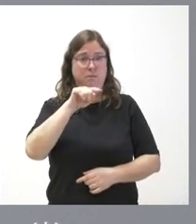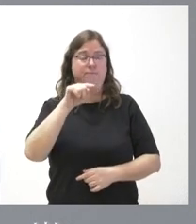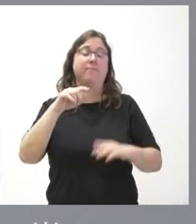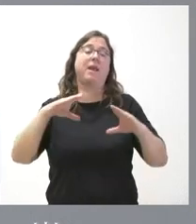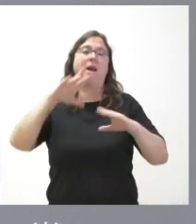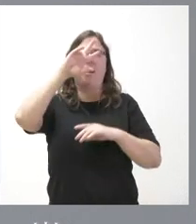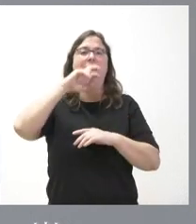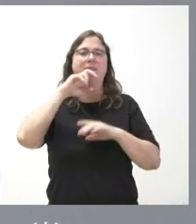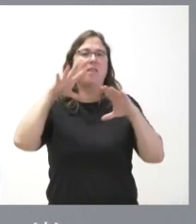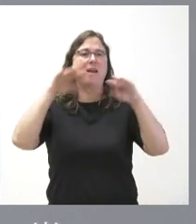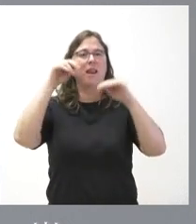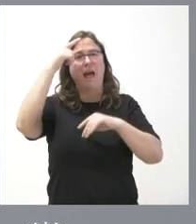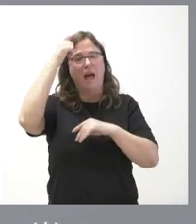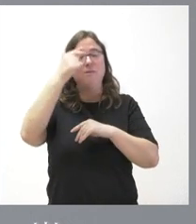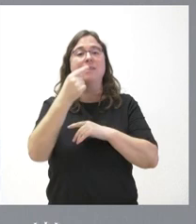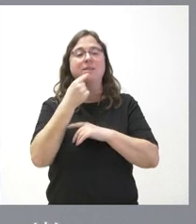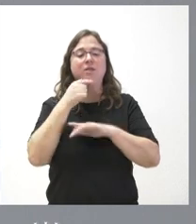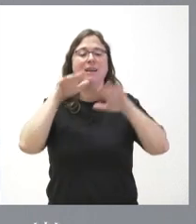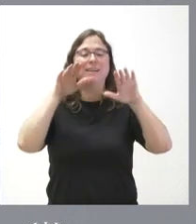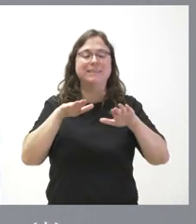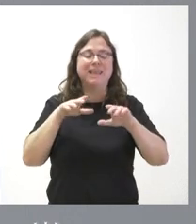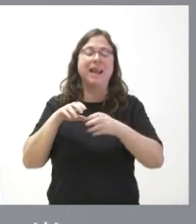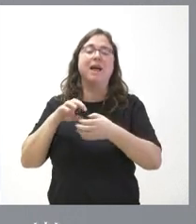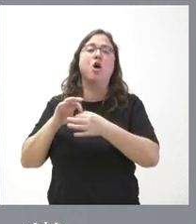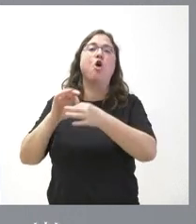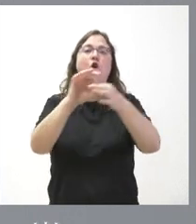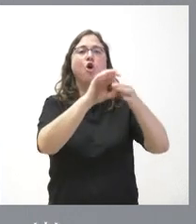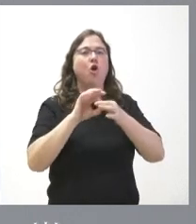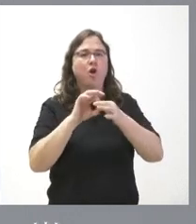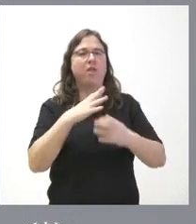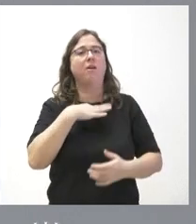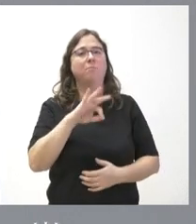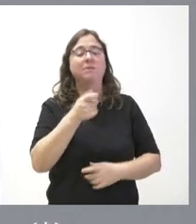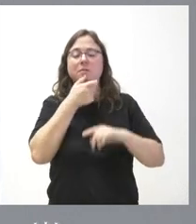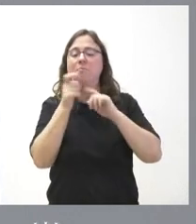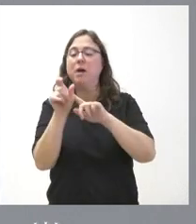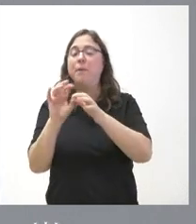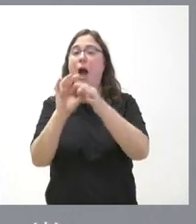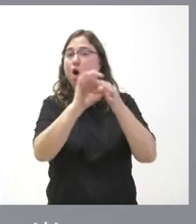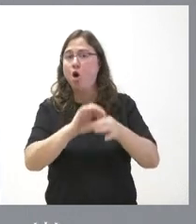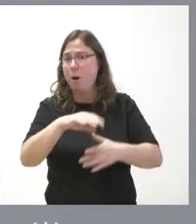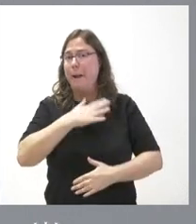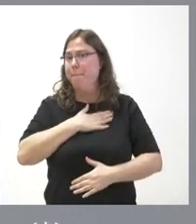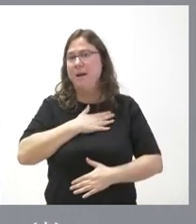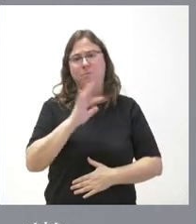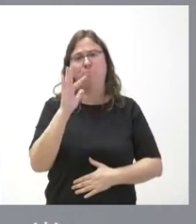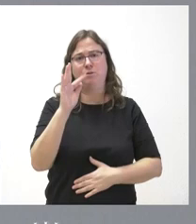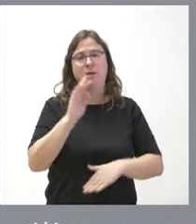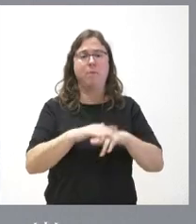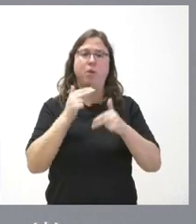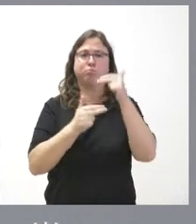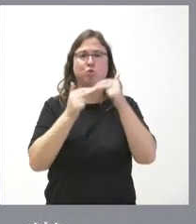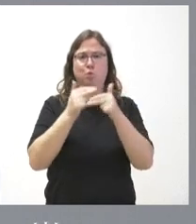Ávila donde el yace la concordia fue posible esta idea de la concordia me parece que a mí que es muy positiva a la hora de construir